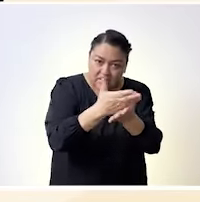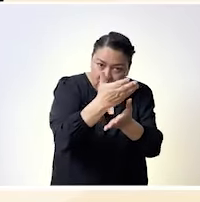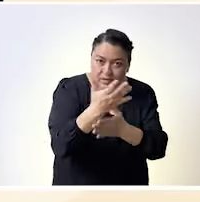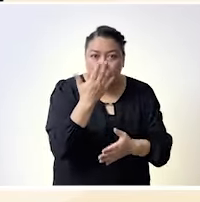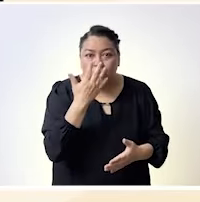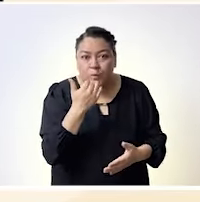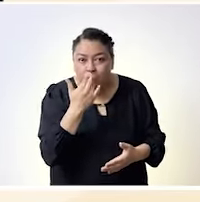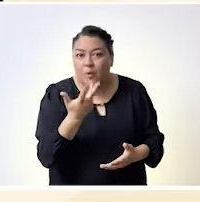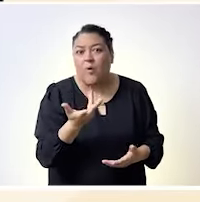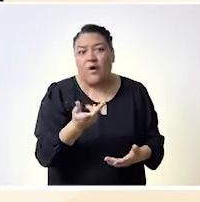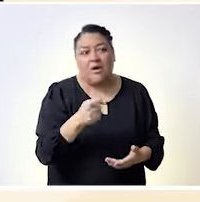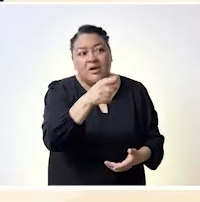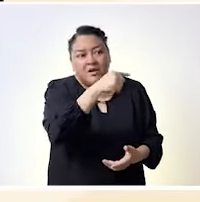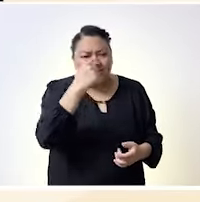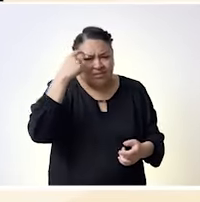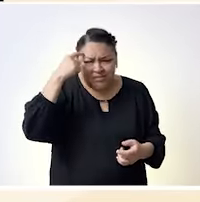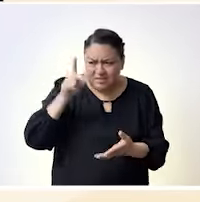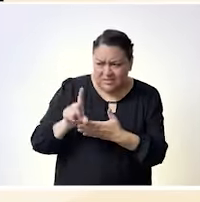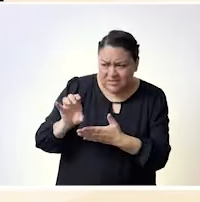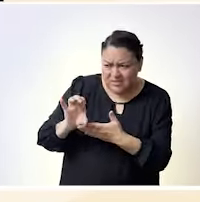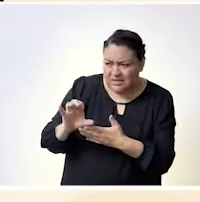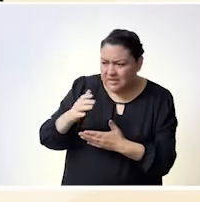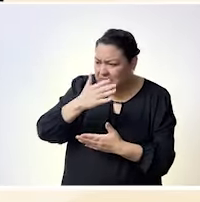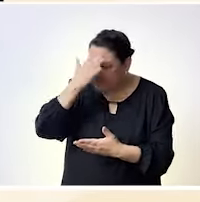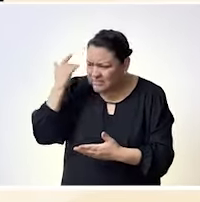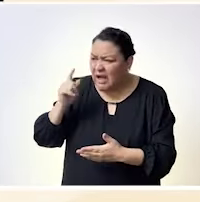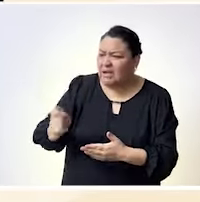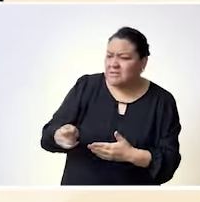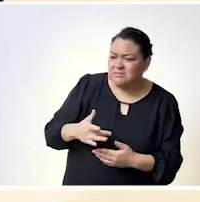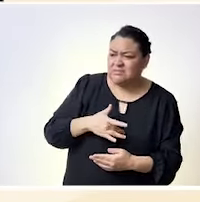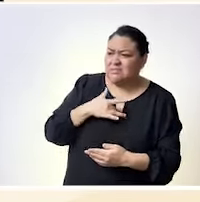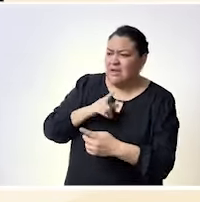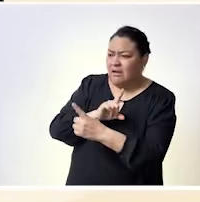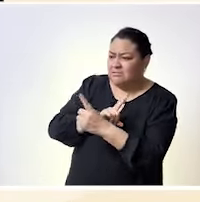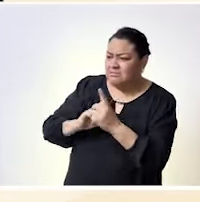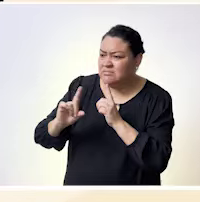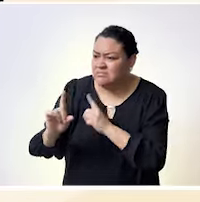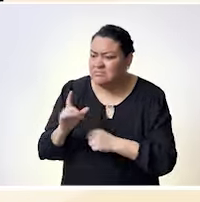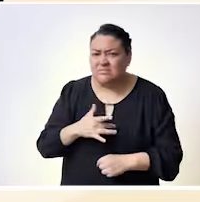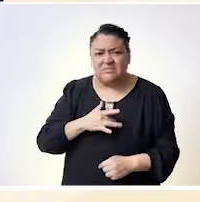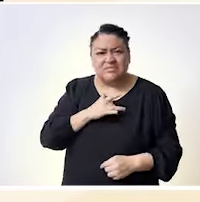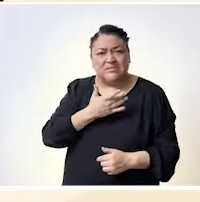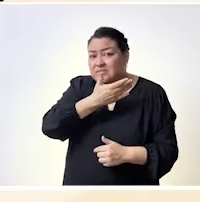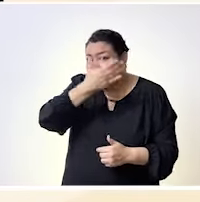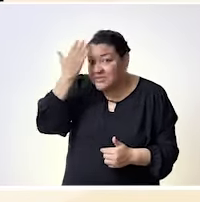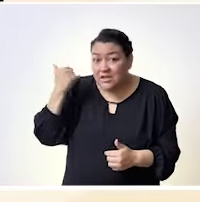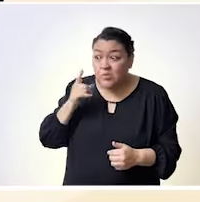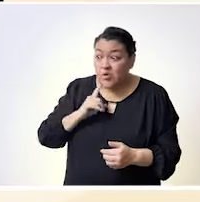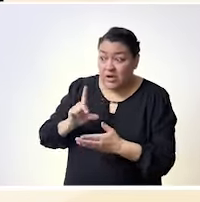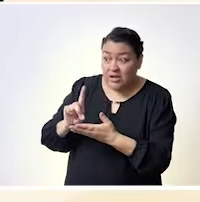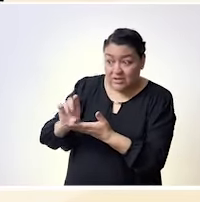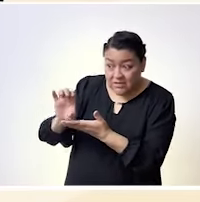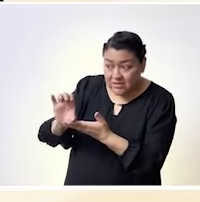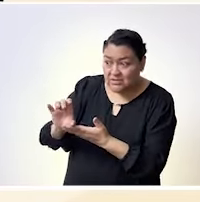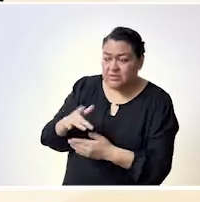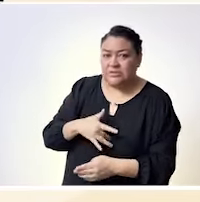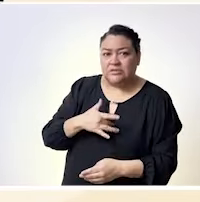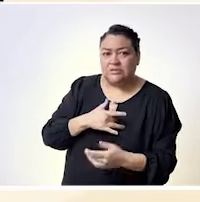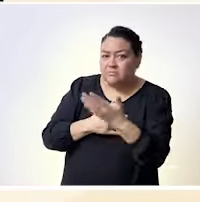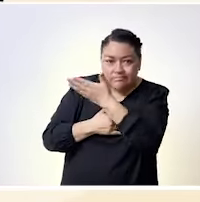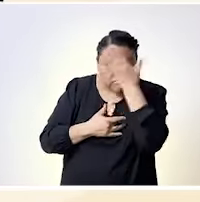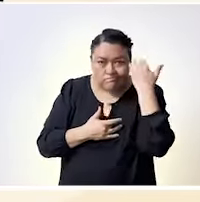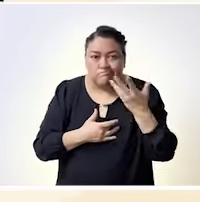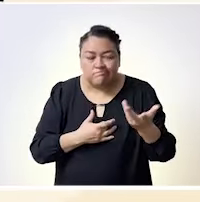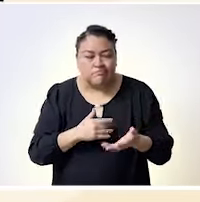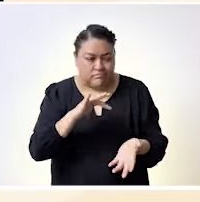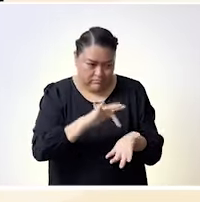esta digamos doble escaloncito un poquito más abajo que de alguna manera nos han querido vender toda la vida mientras seas